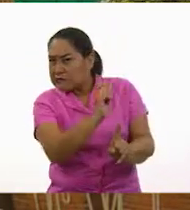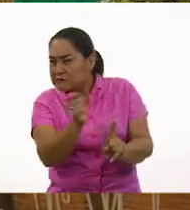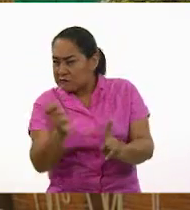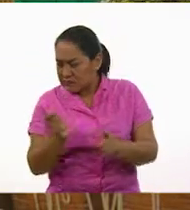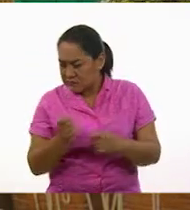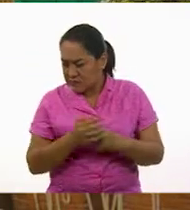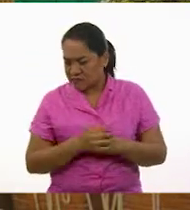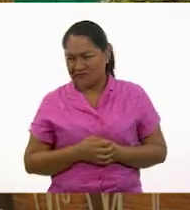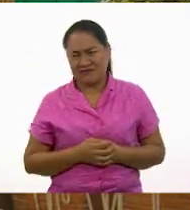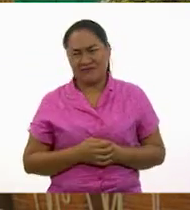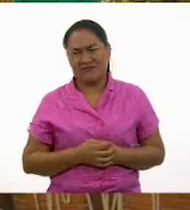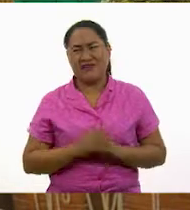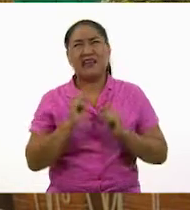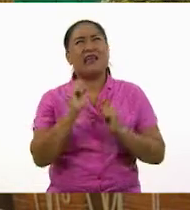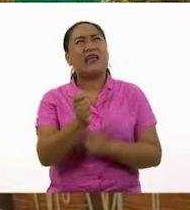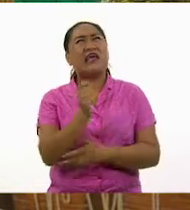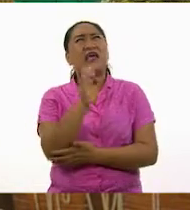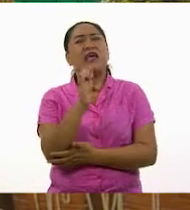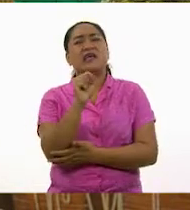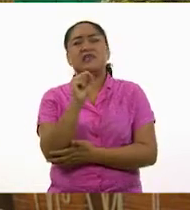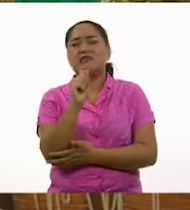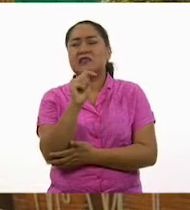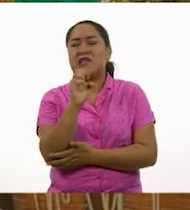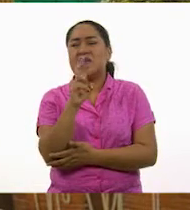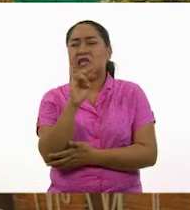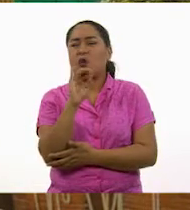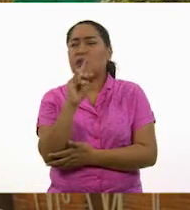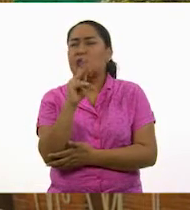¿Qué será eso de los estereotipos?